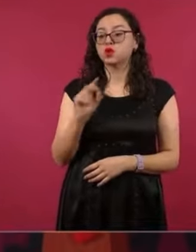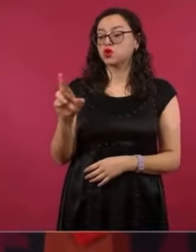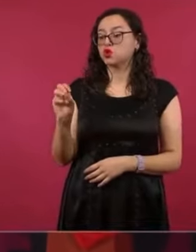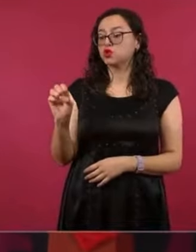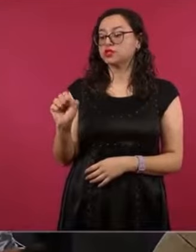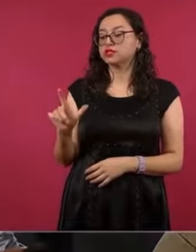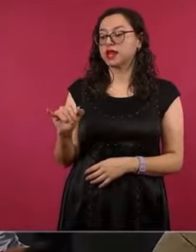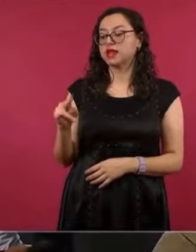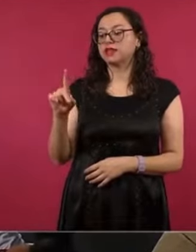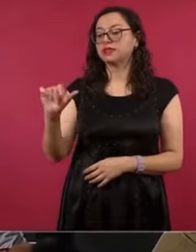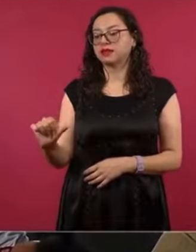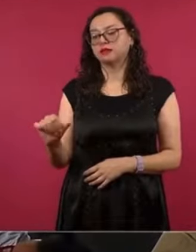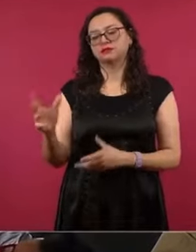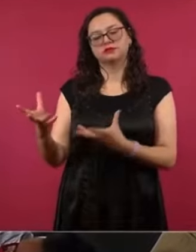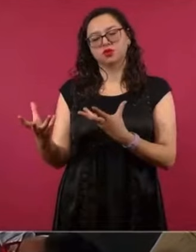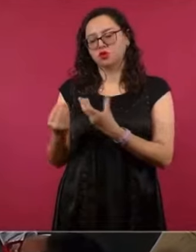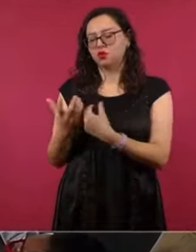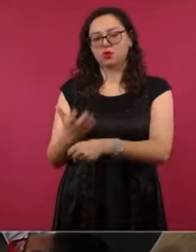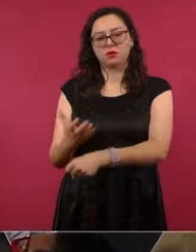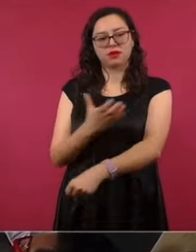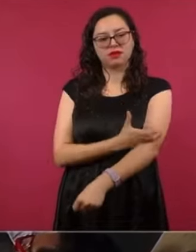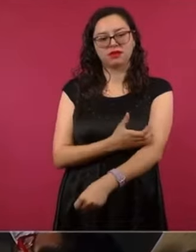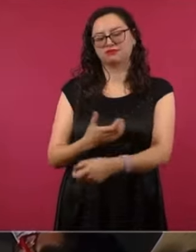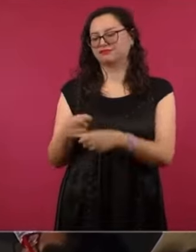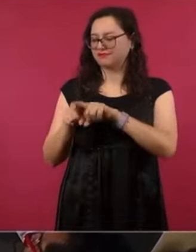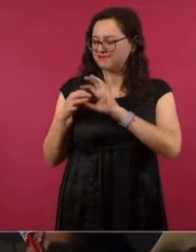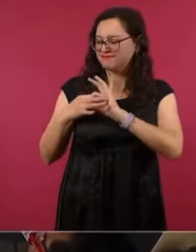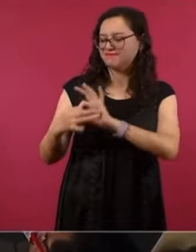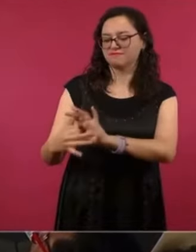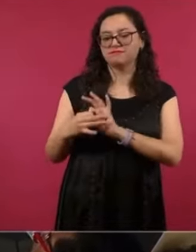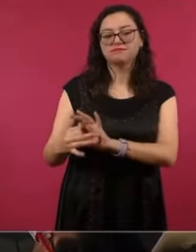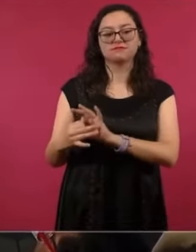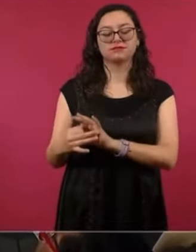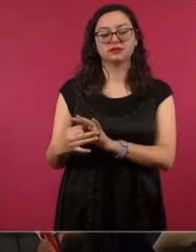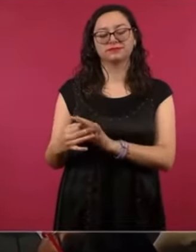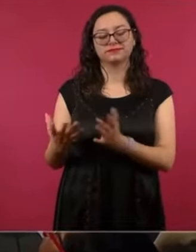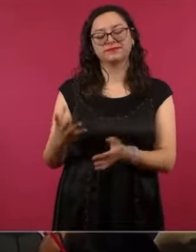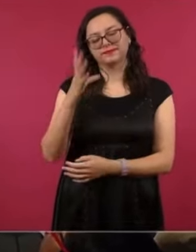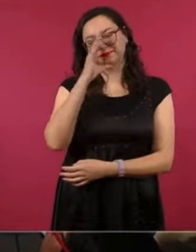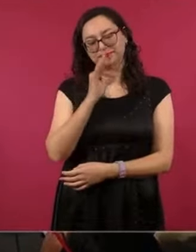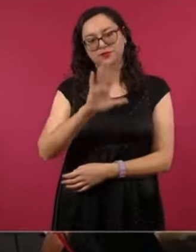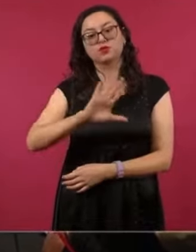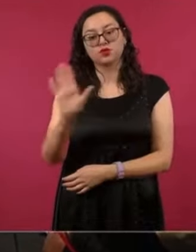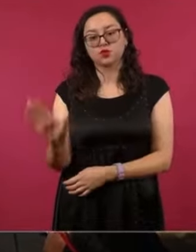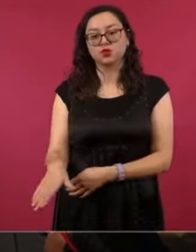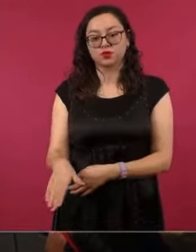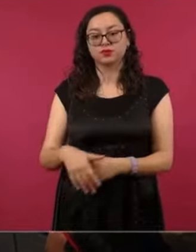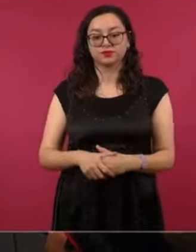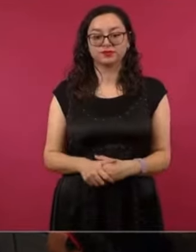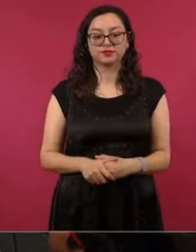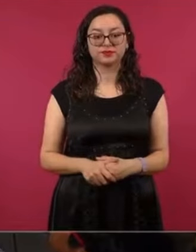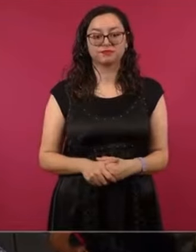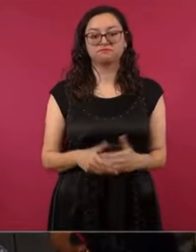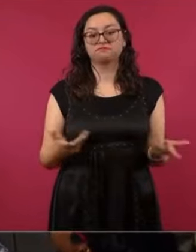ella trabajó aquí